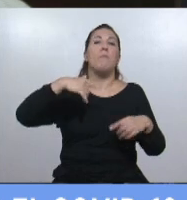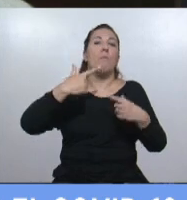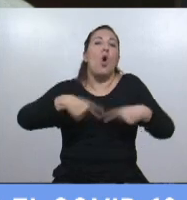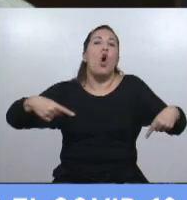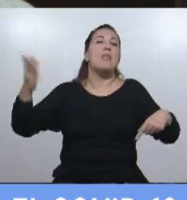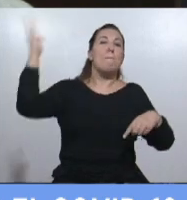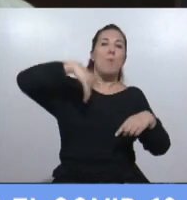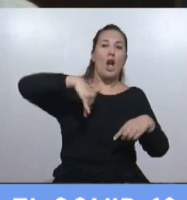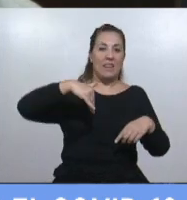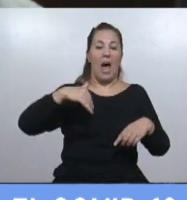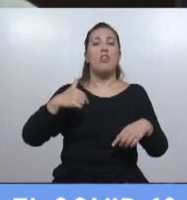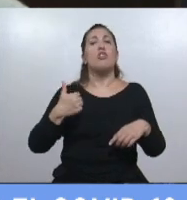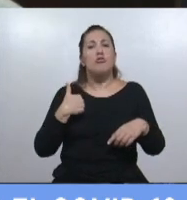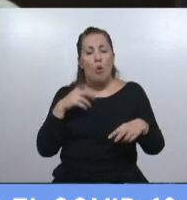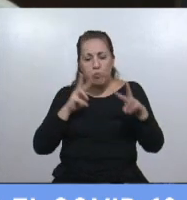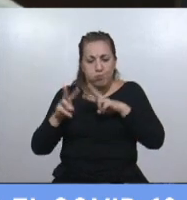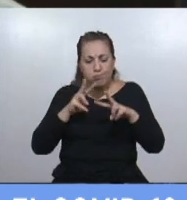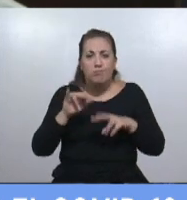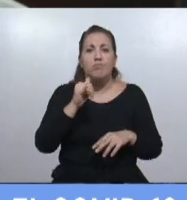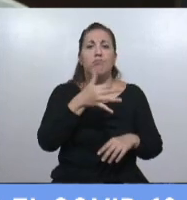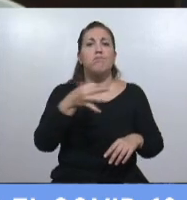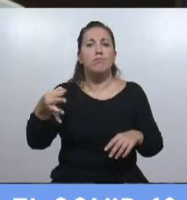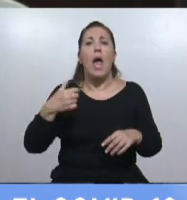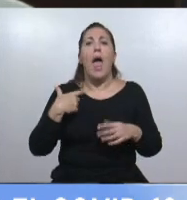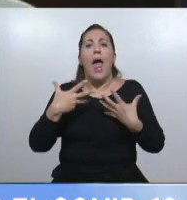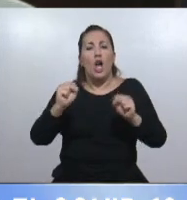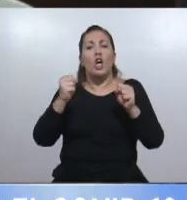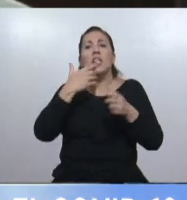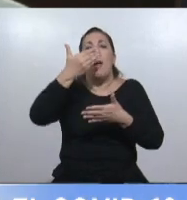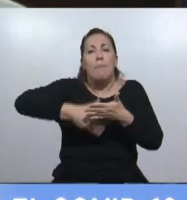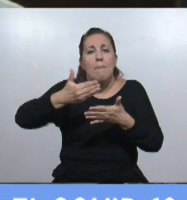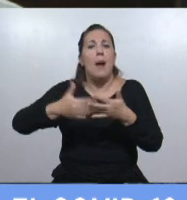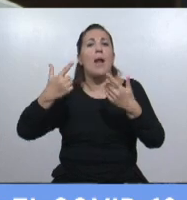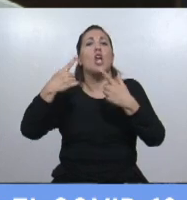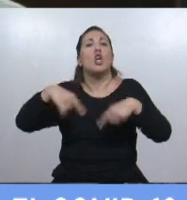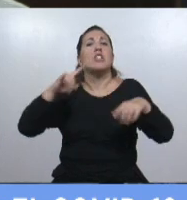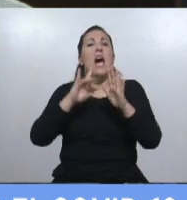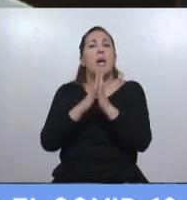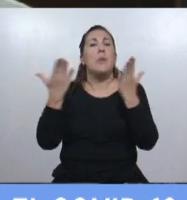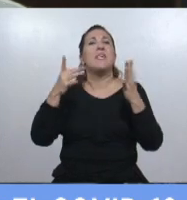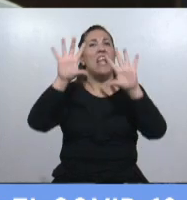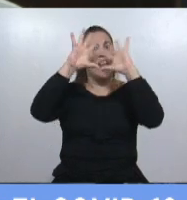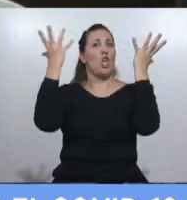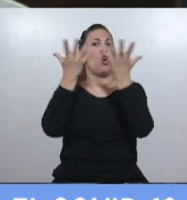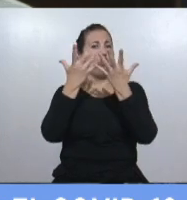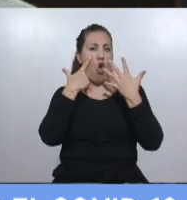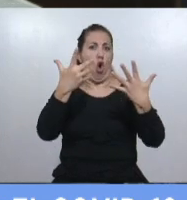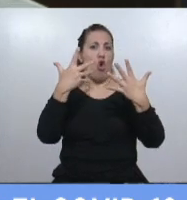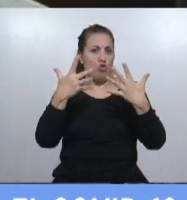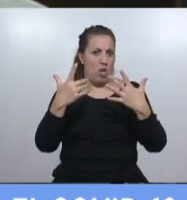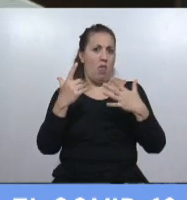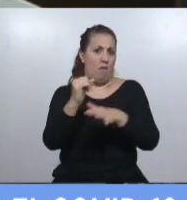me puse a buscar y efectivamente encontré documentos de revistas internacionales muy prestigiosas,